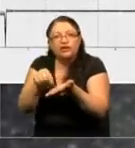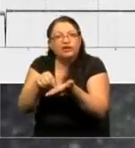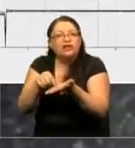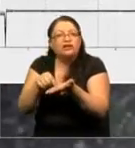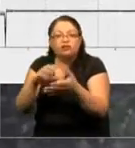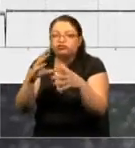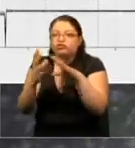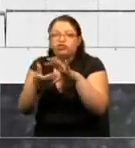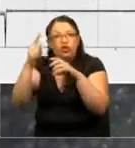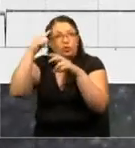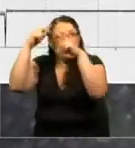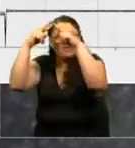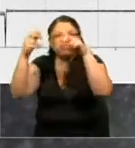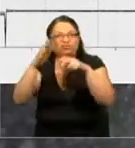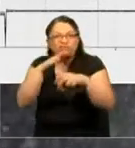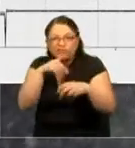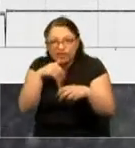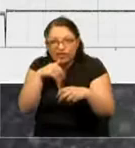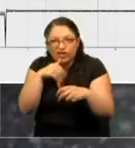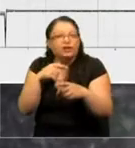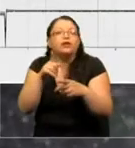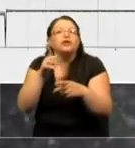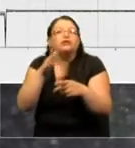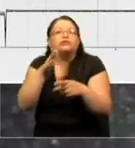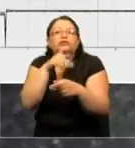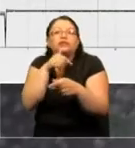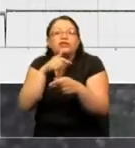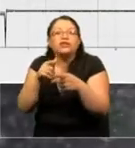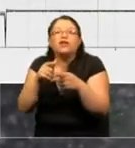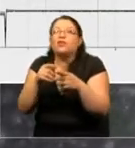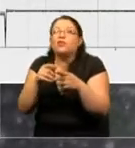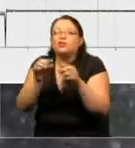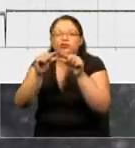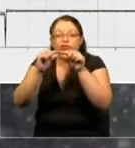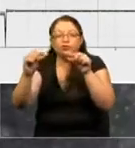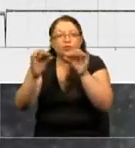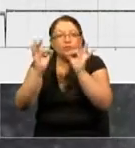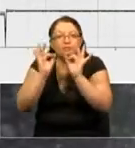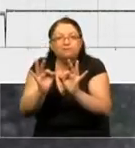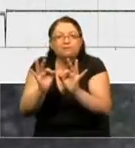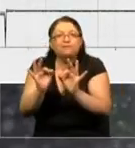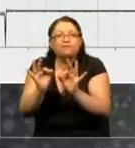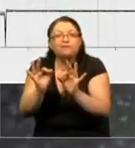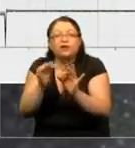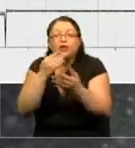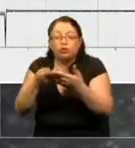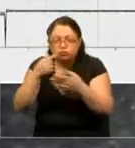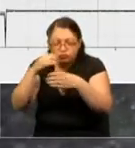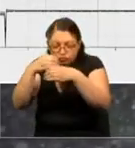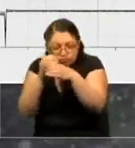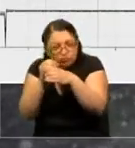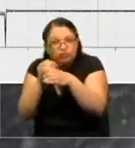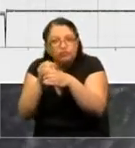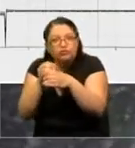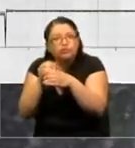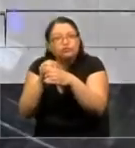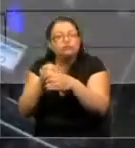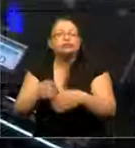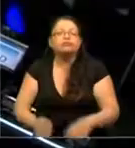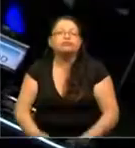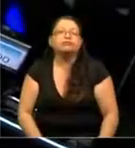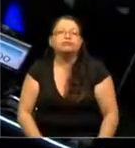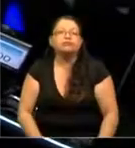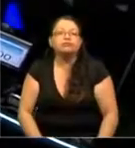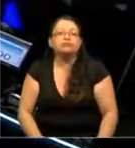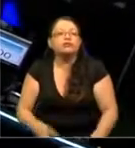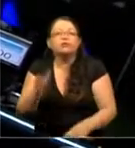morfología neuronal, las que no tienen los marcadores adecuados al momento de hacer el registro electrofisiológico, no